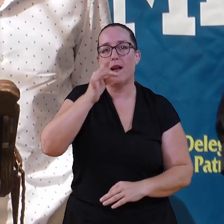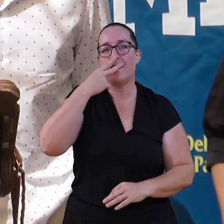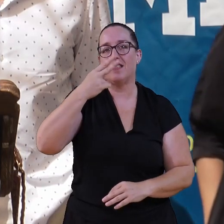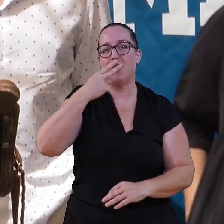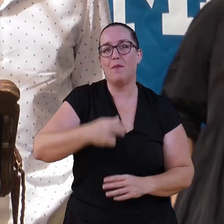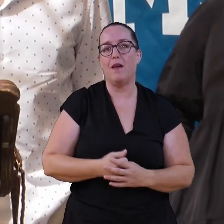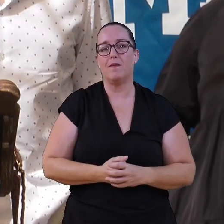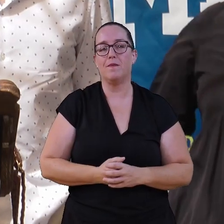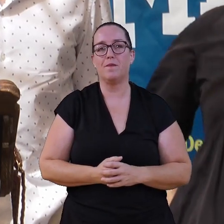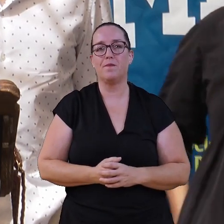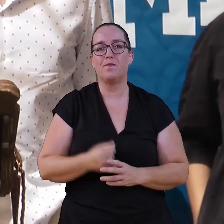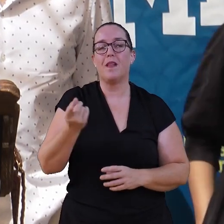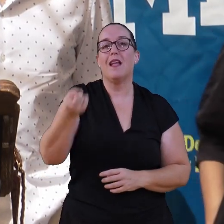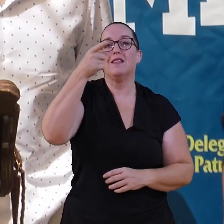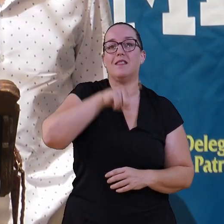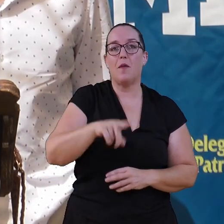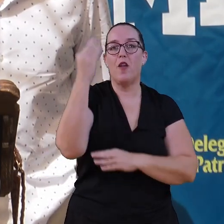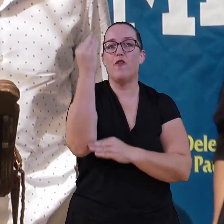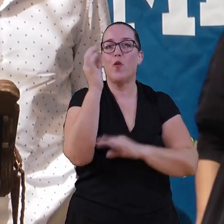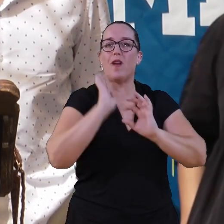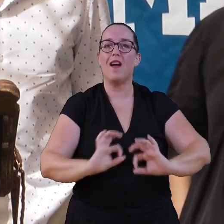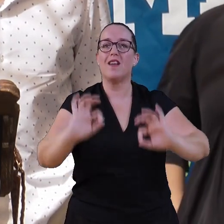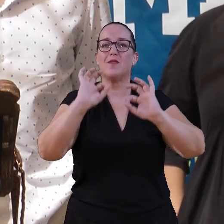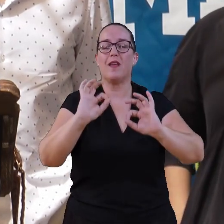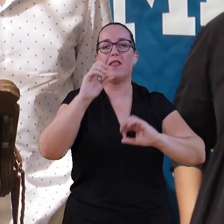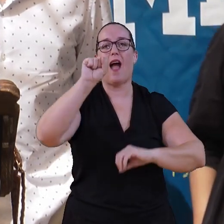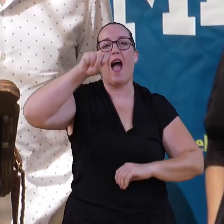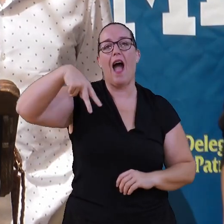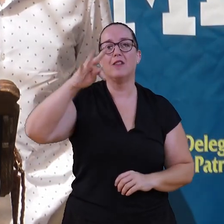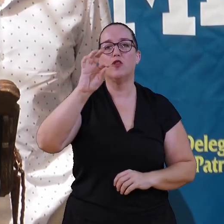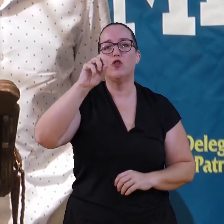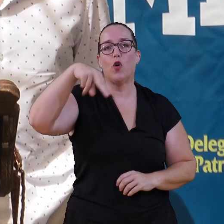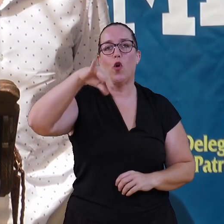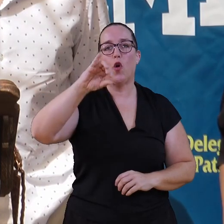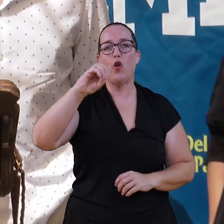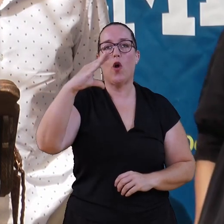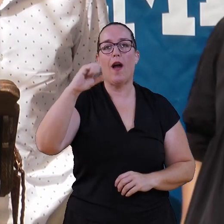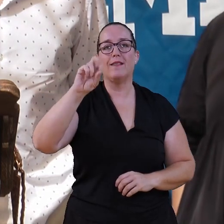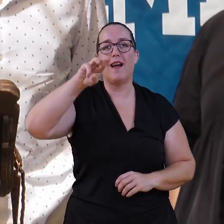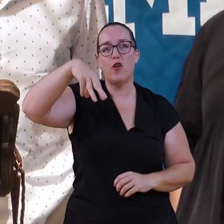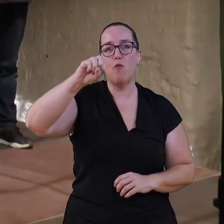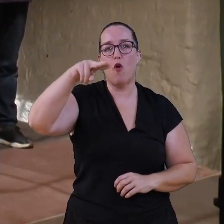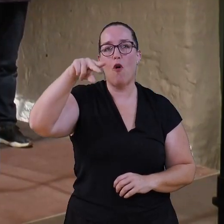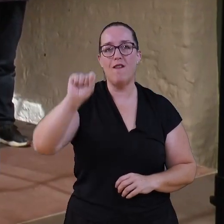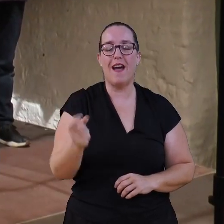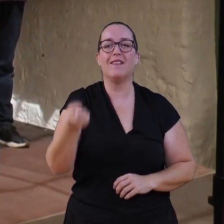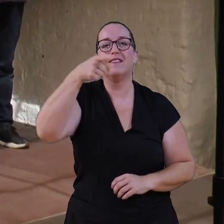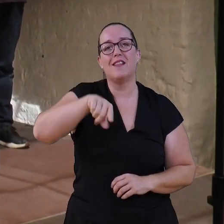Blanca del Flamenco vuelve a plantear un variado surtido de propuestas musicales asequibles para todos los paladares.